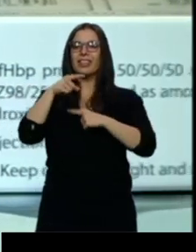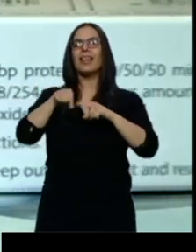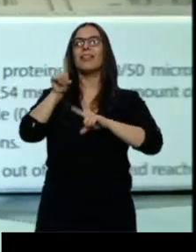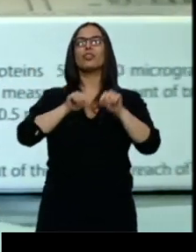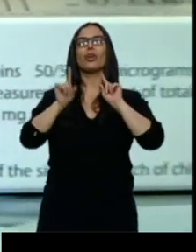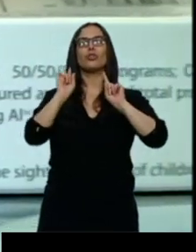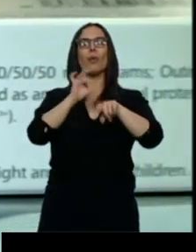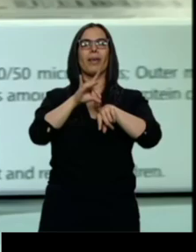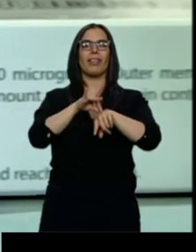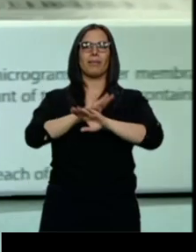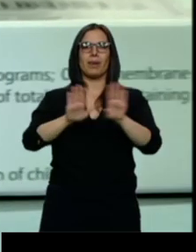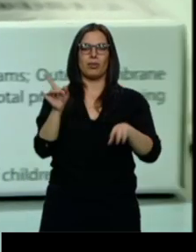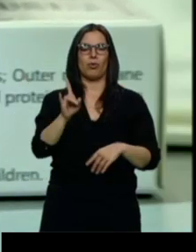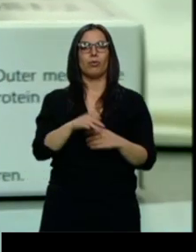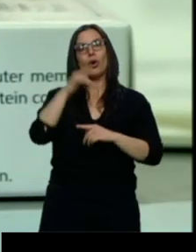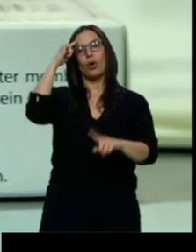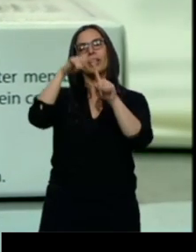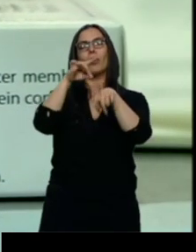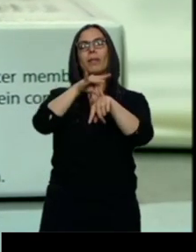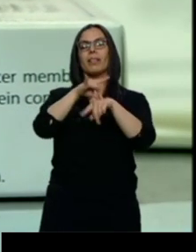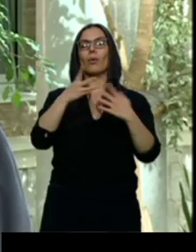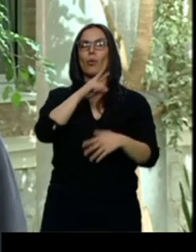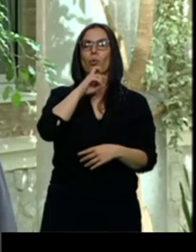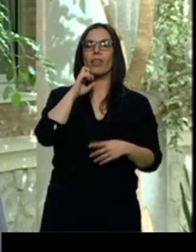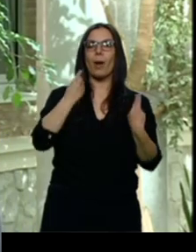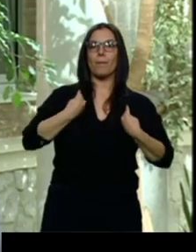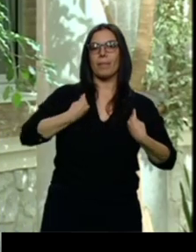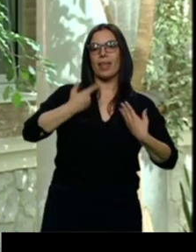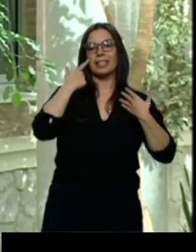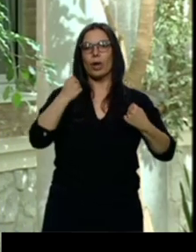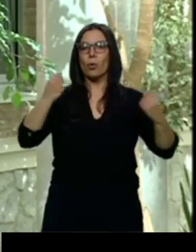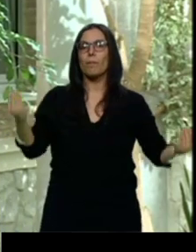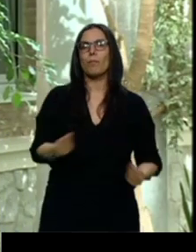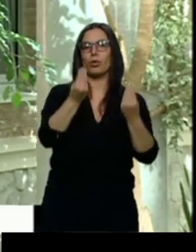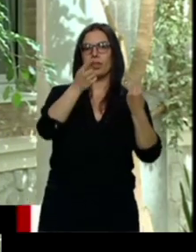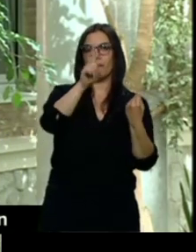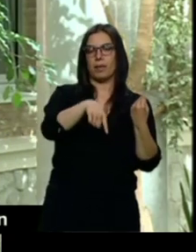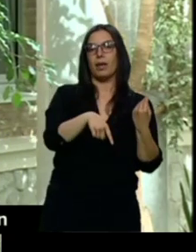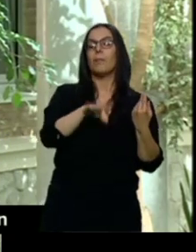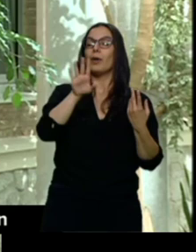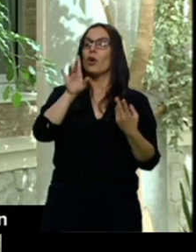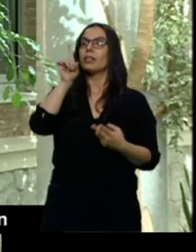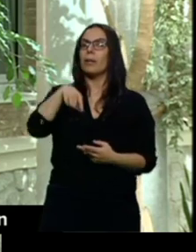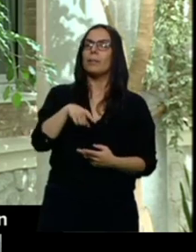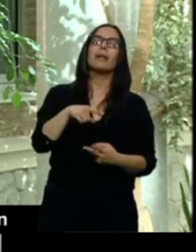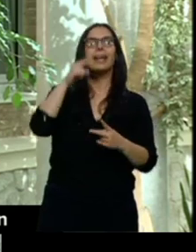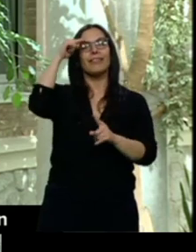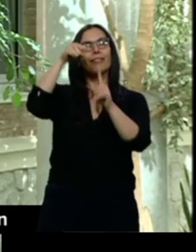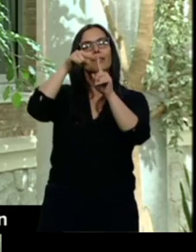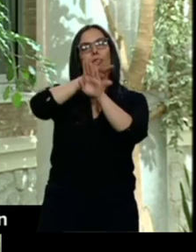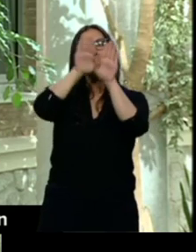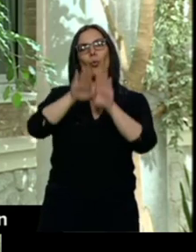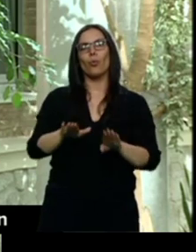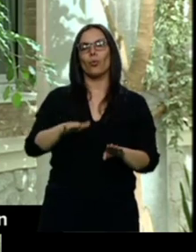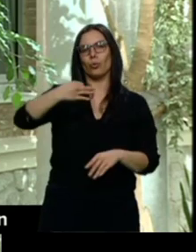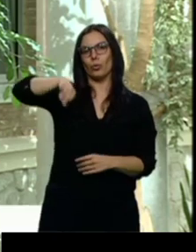medicina no hay que olvidar es preservar la vida y la salud y potenciarla. Pero también es verdad que hay que tener en cuenta que no es el único fin. También hay que tener en cuenta que